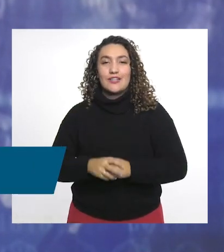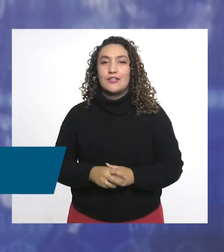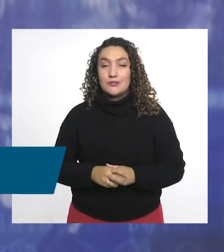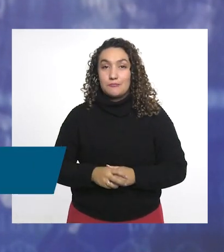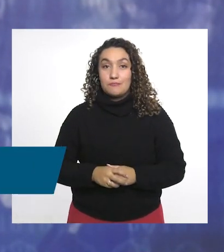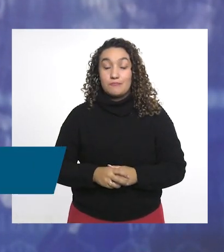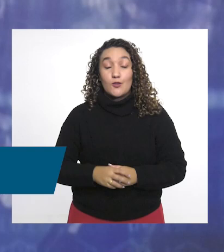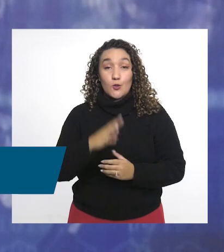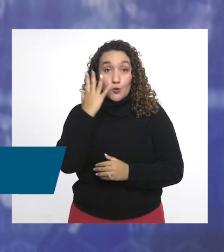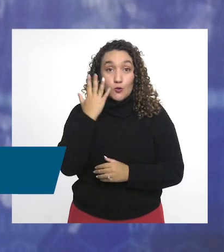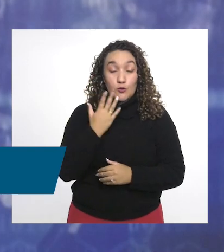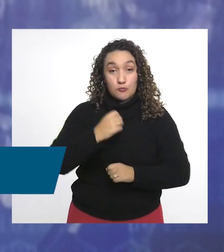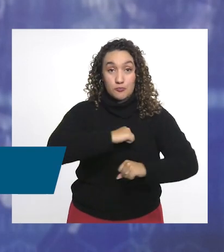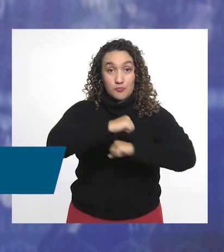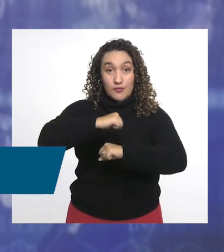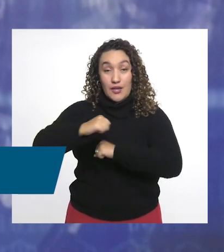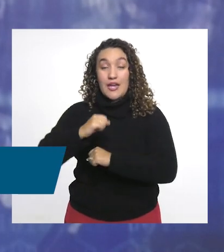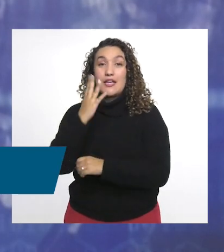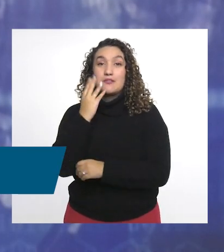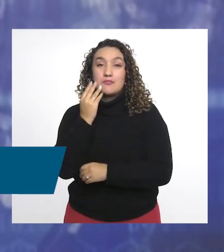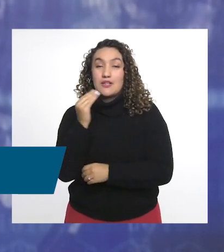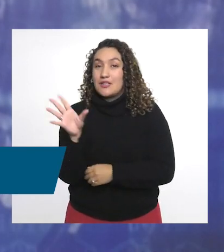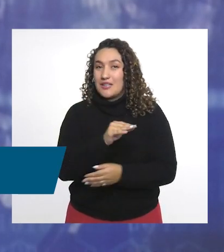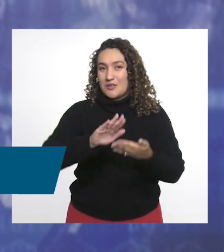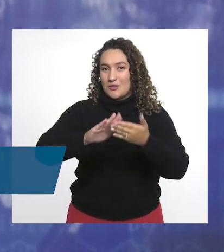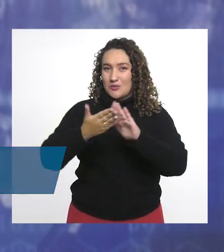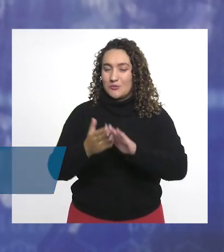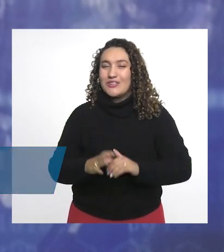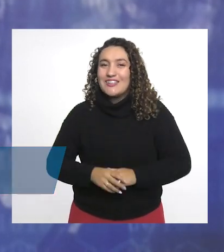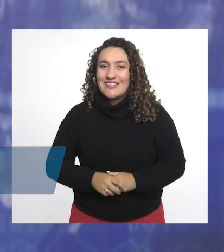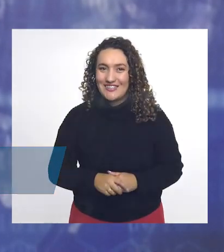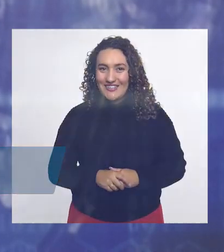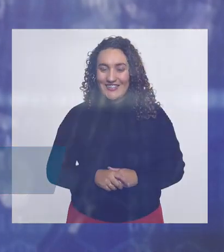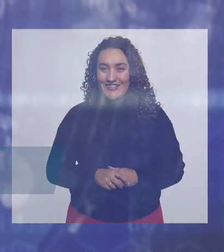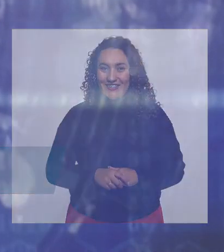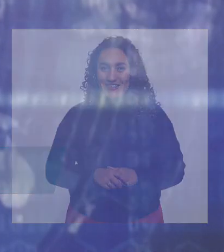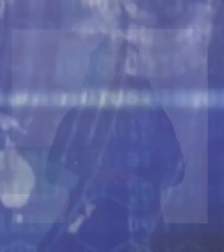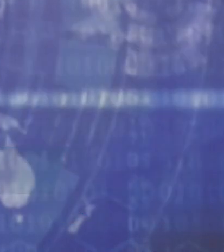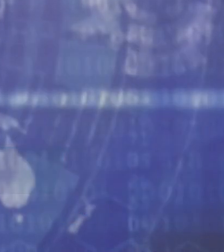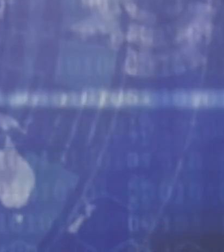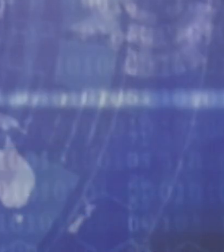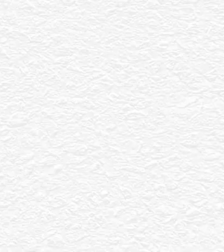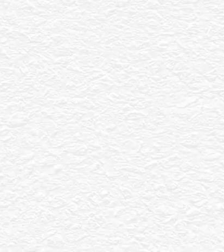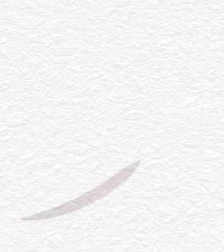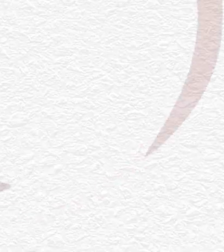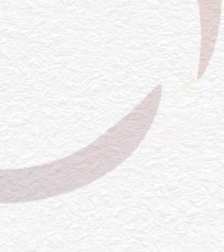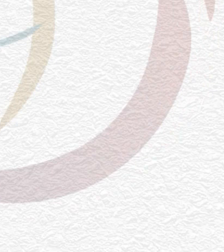Continuaremos evaluando nuestros procesos y buscando formas de mejorar la experiencia de toda nuestra comunidad.